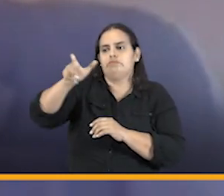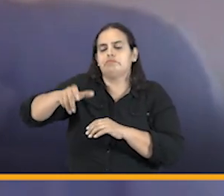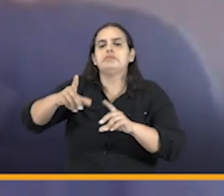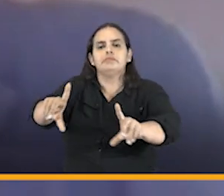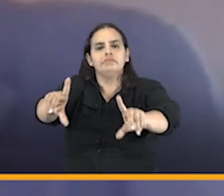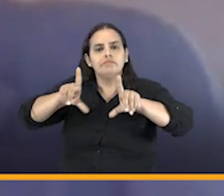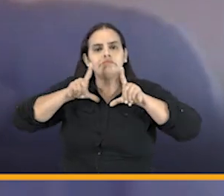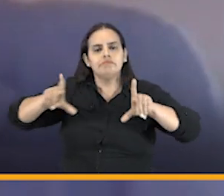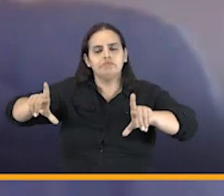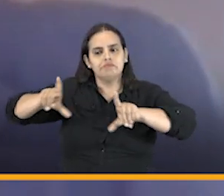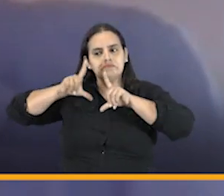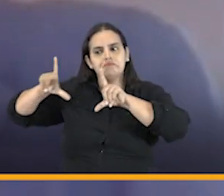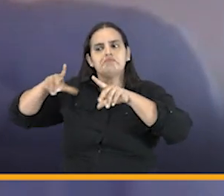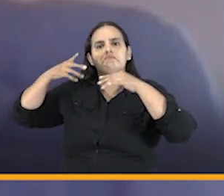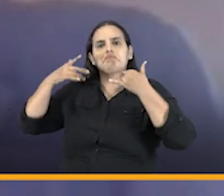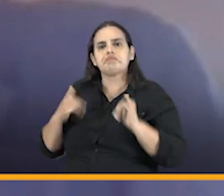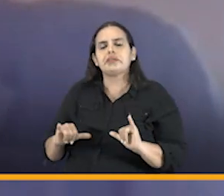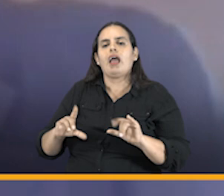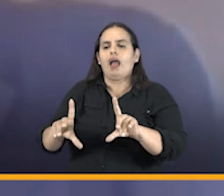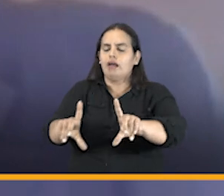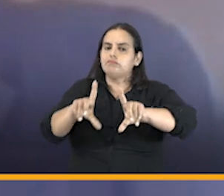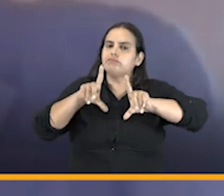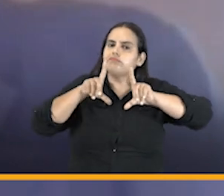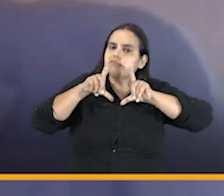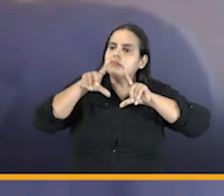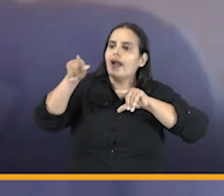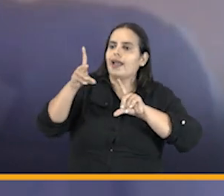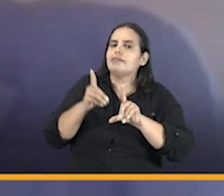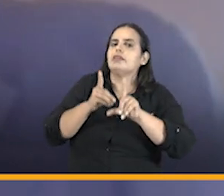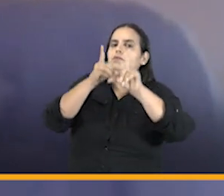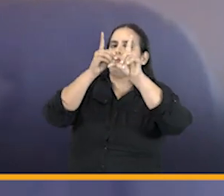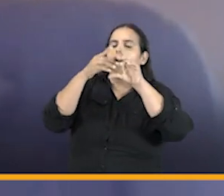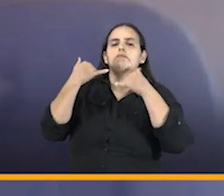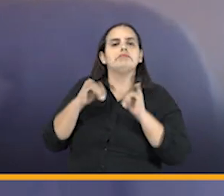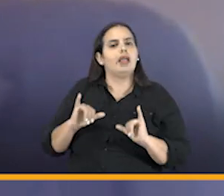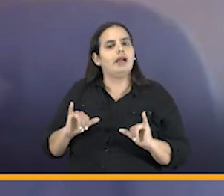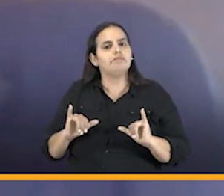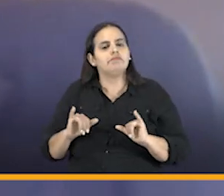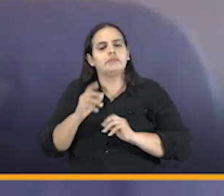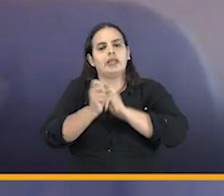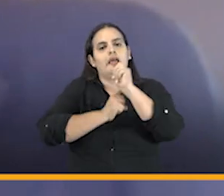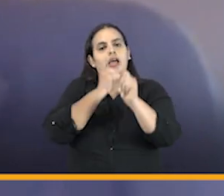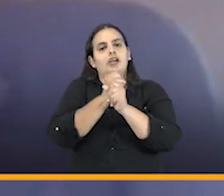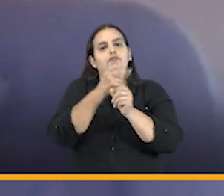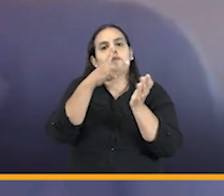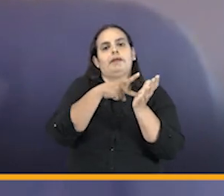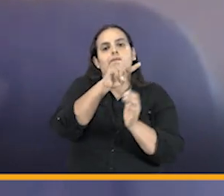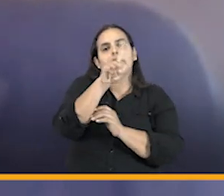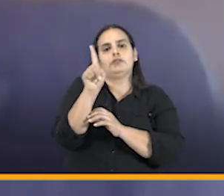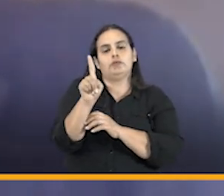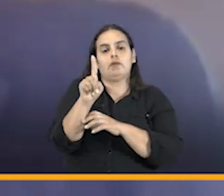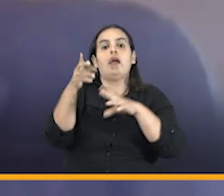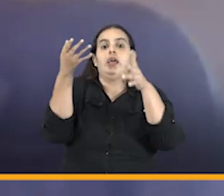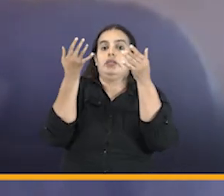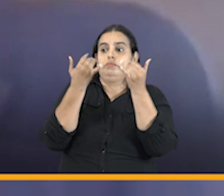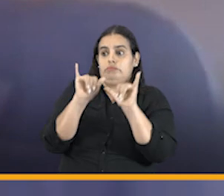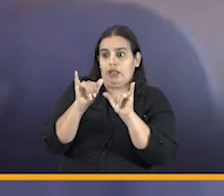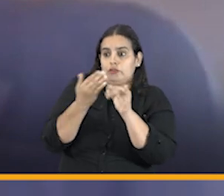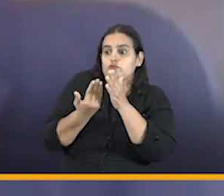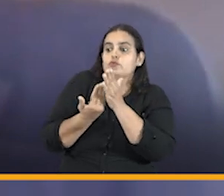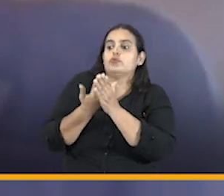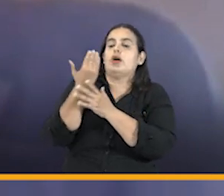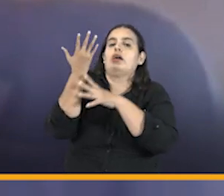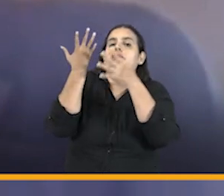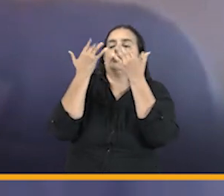graduadas con su con su diploma en este diplomado para el año dos mil veintiuno ya dimos